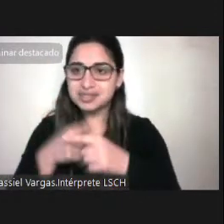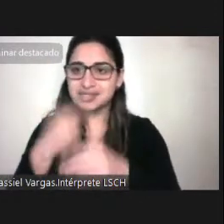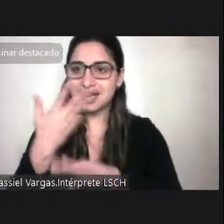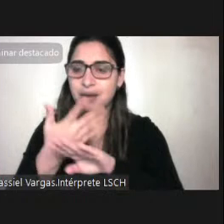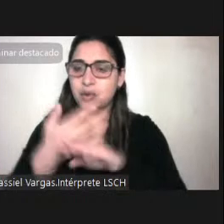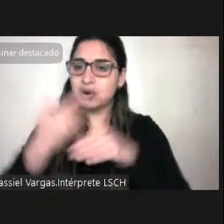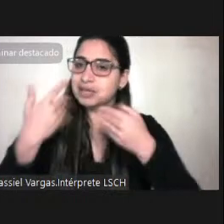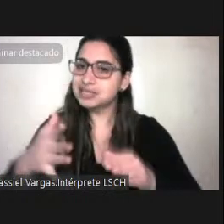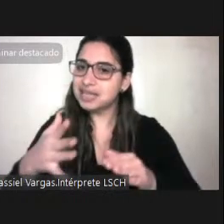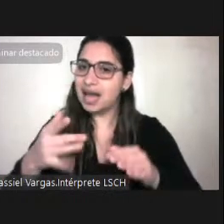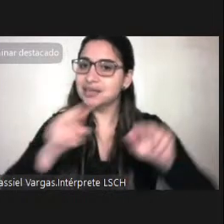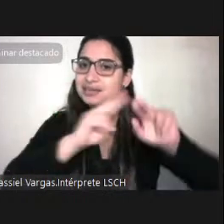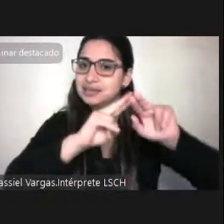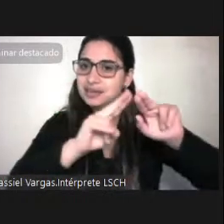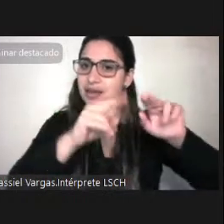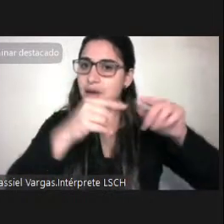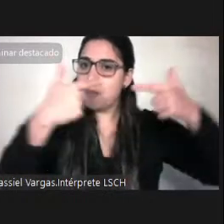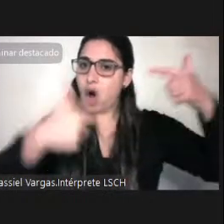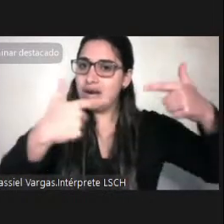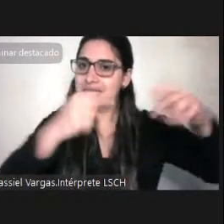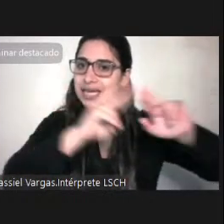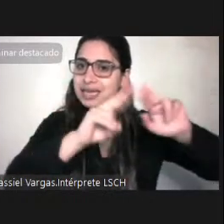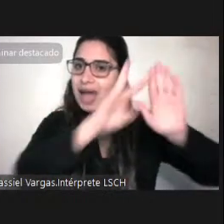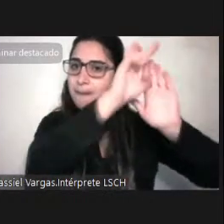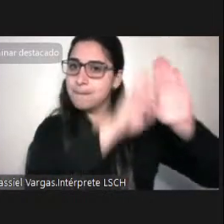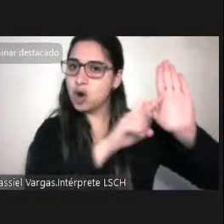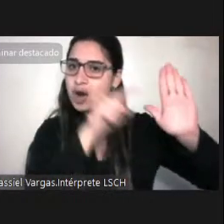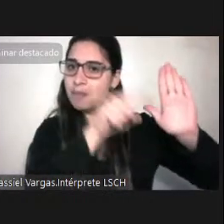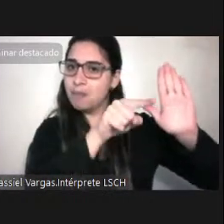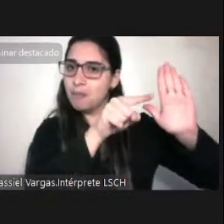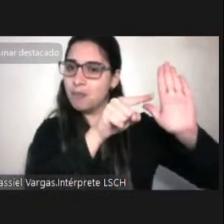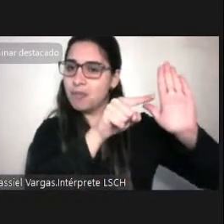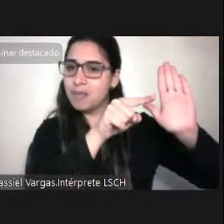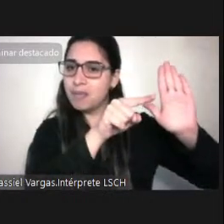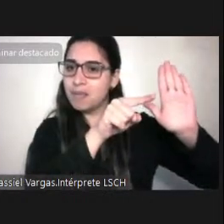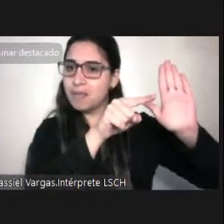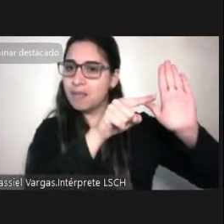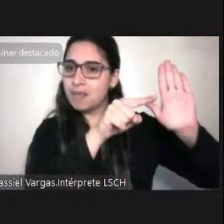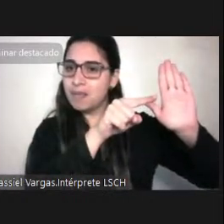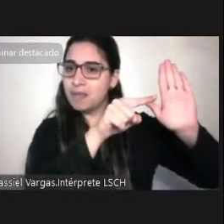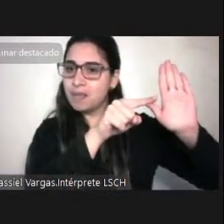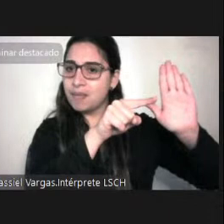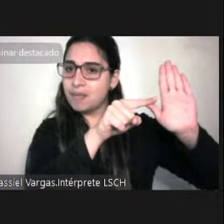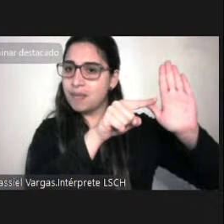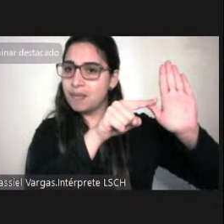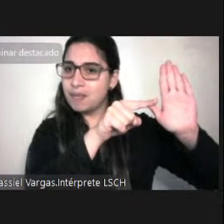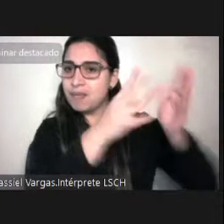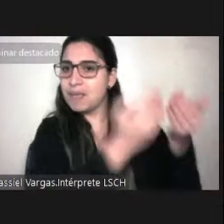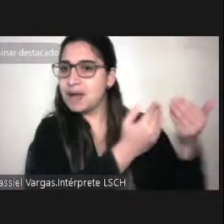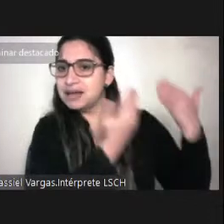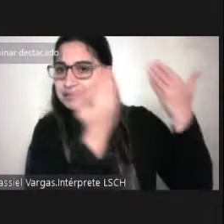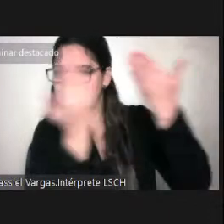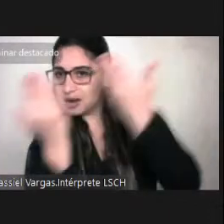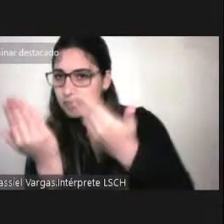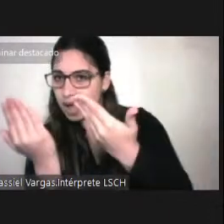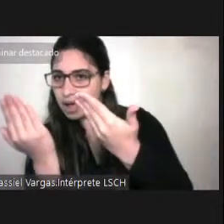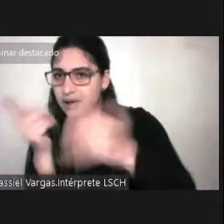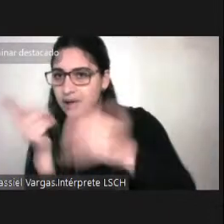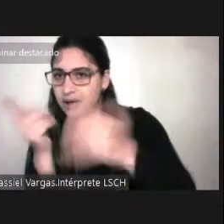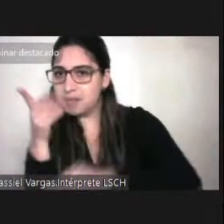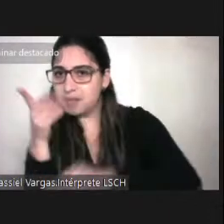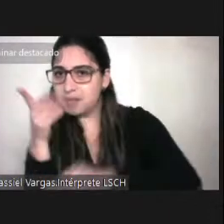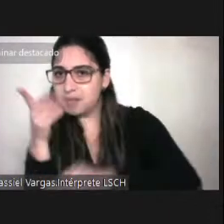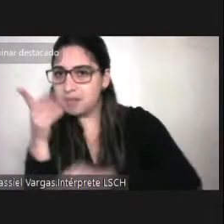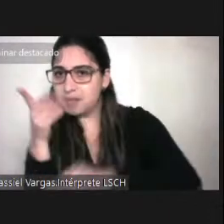diseñen, los programas, los bienes, etcétera, que nosotros queramos generar para las personas con discapacidad, también deben